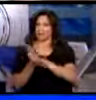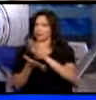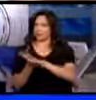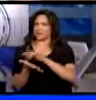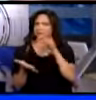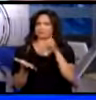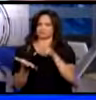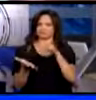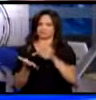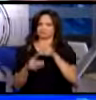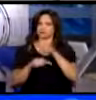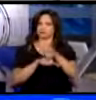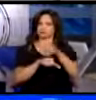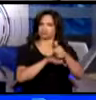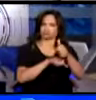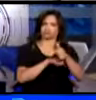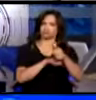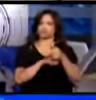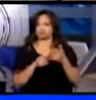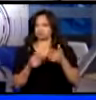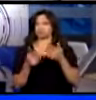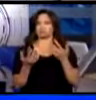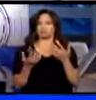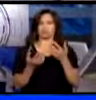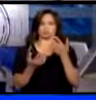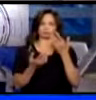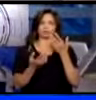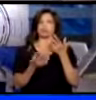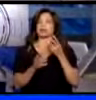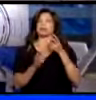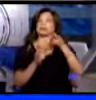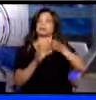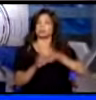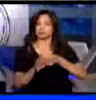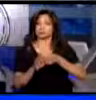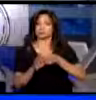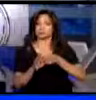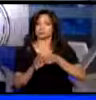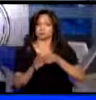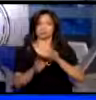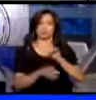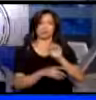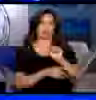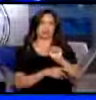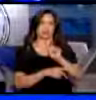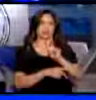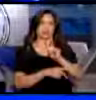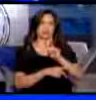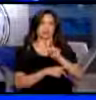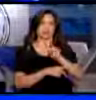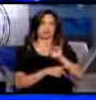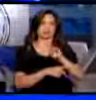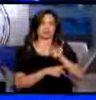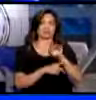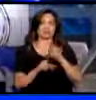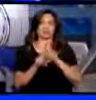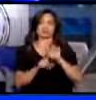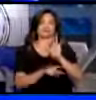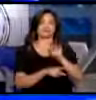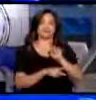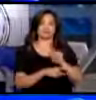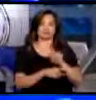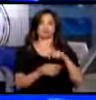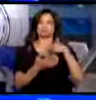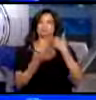varias fichas por droga y hasta ahora solo se sabe que participó en el ataque a David Ortiz. Dijo que Félix García